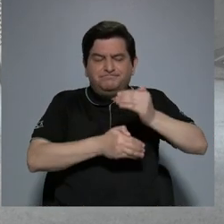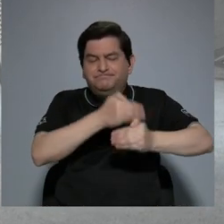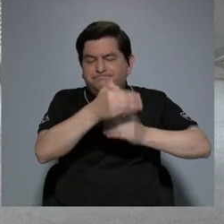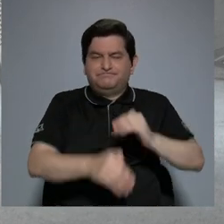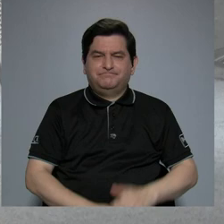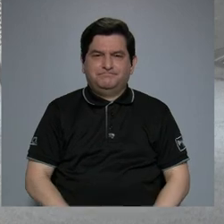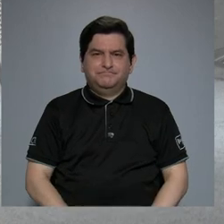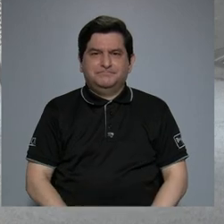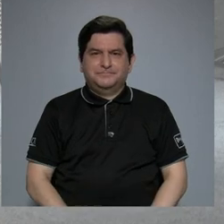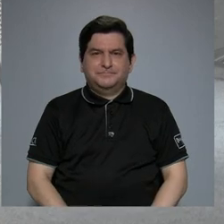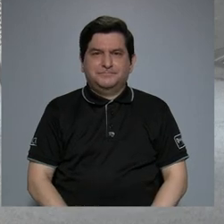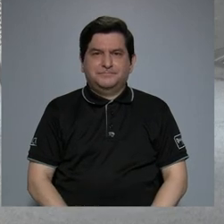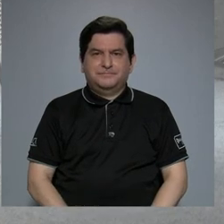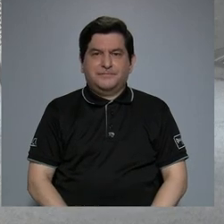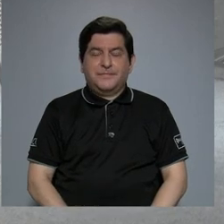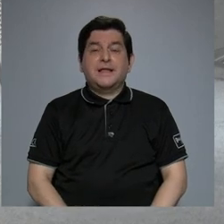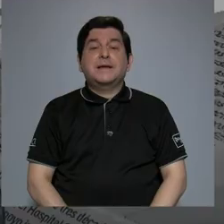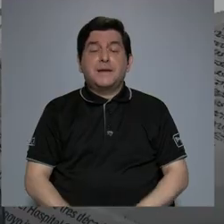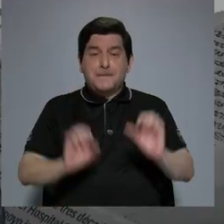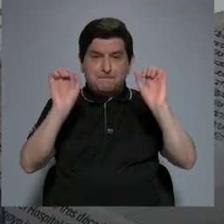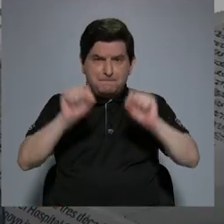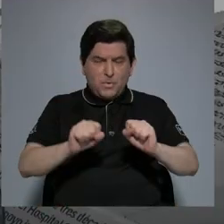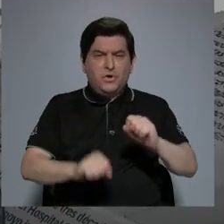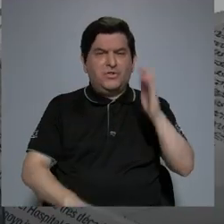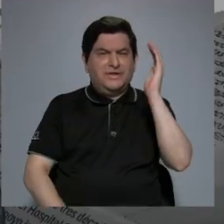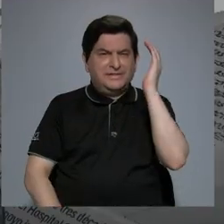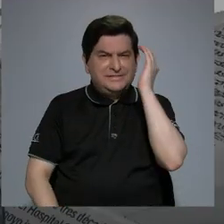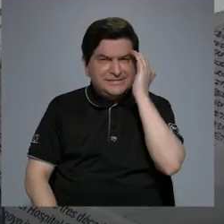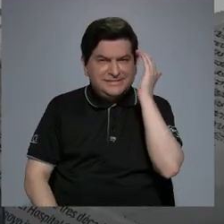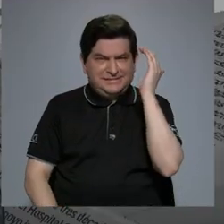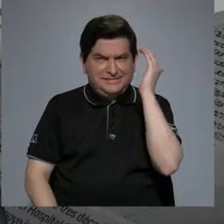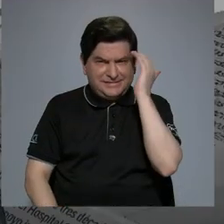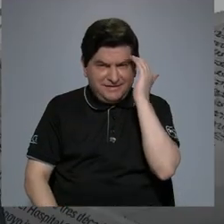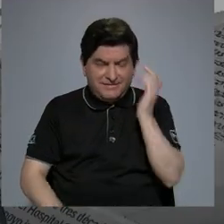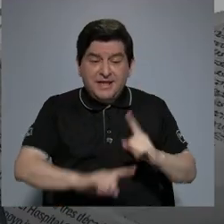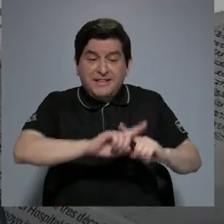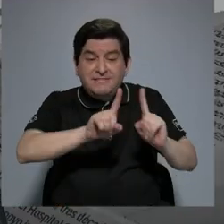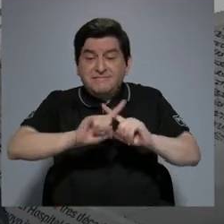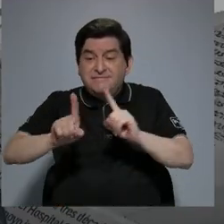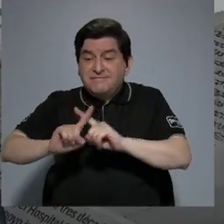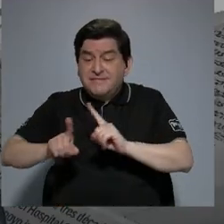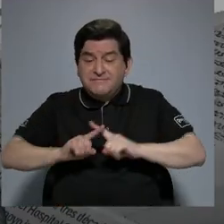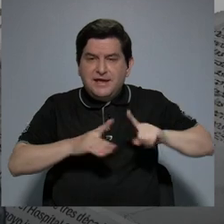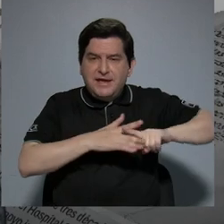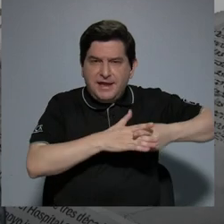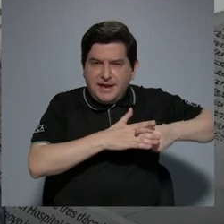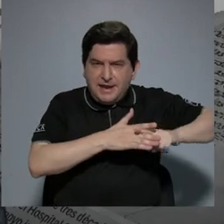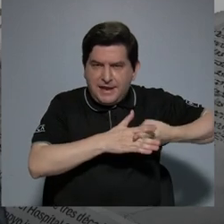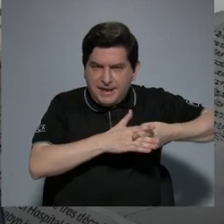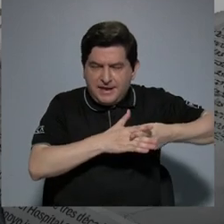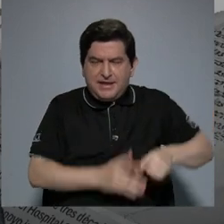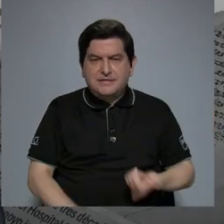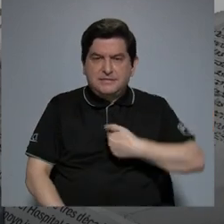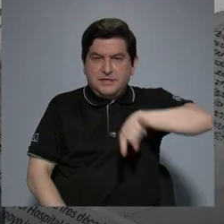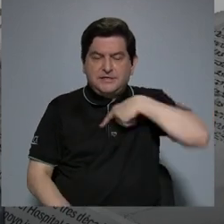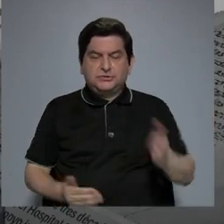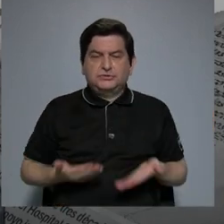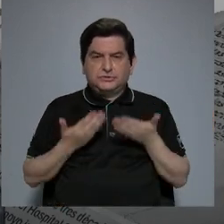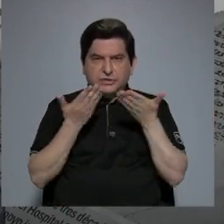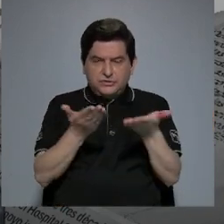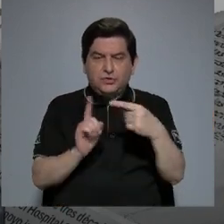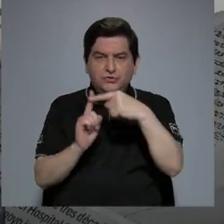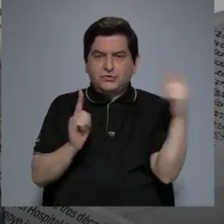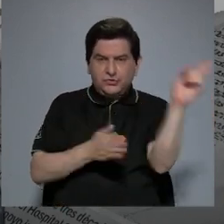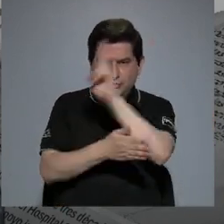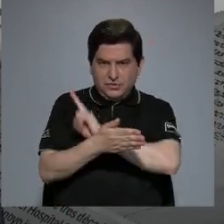para que ellos conozcan las diferentes herramientas que les proveemos desde